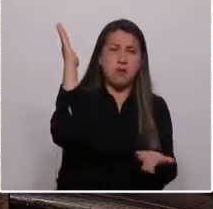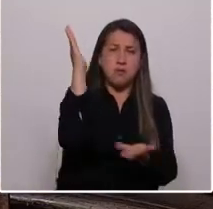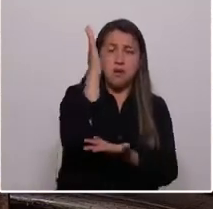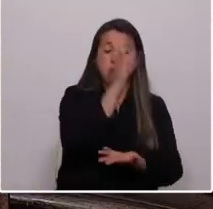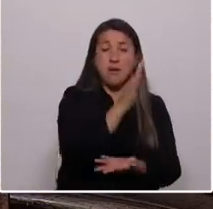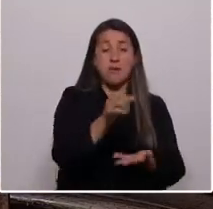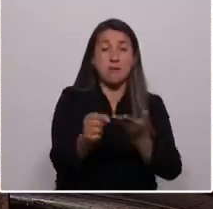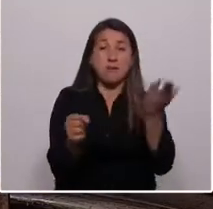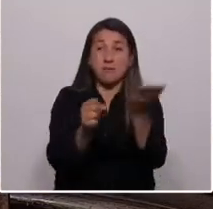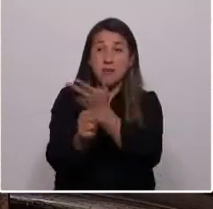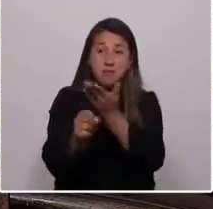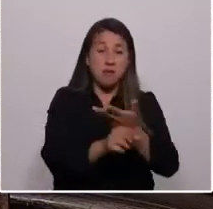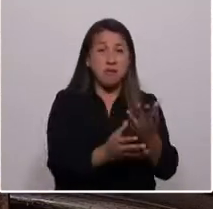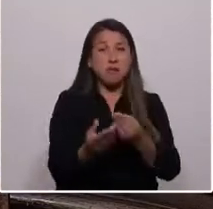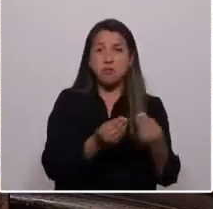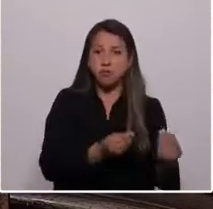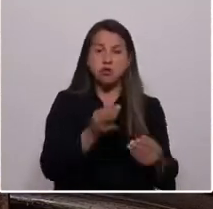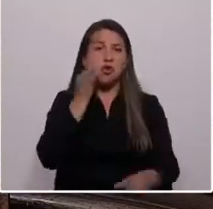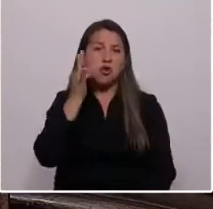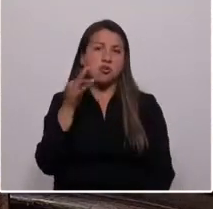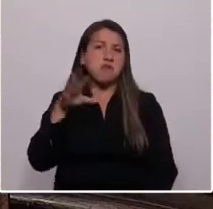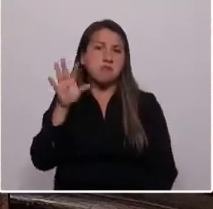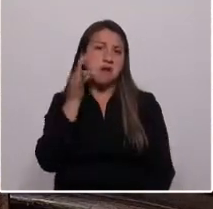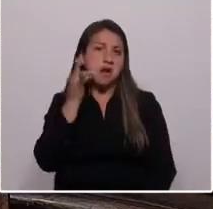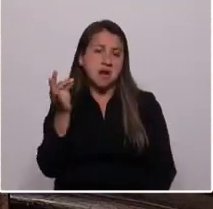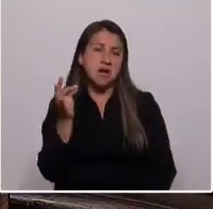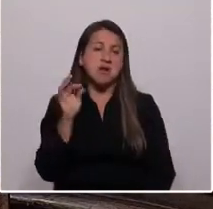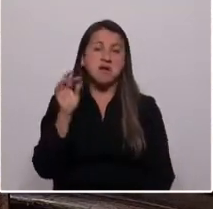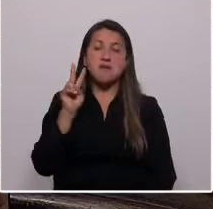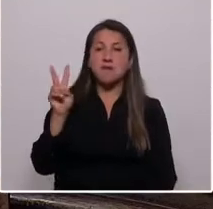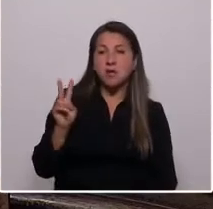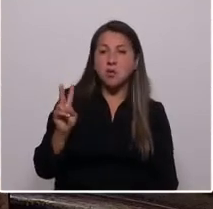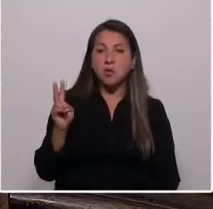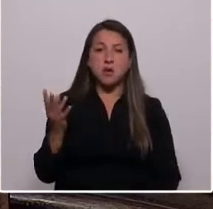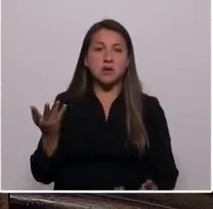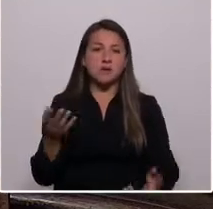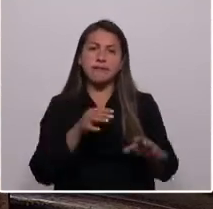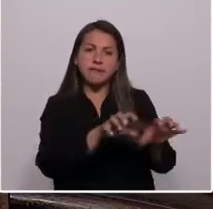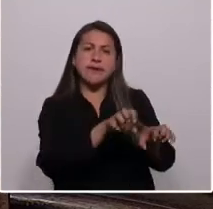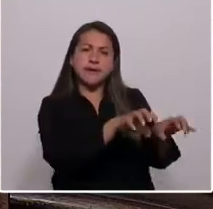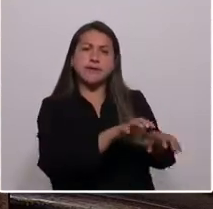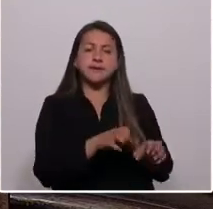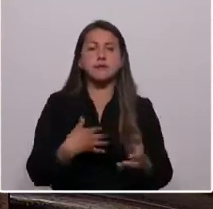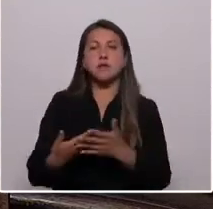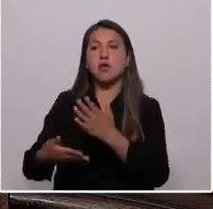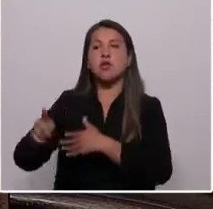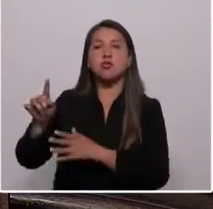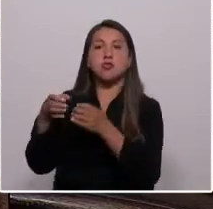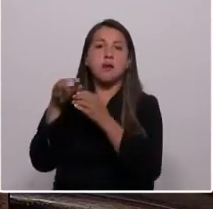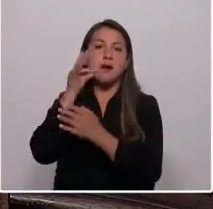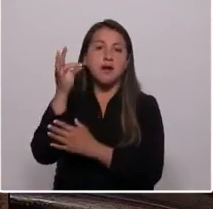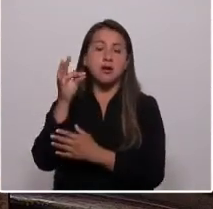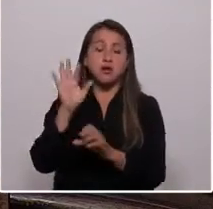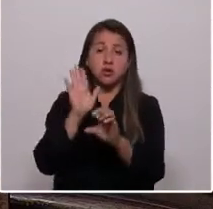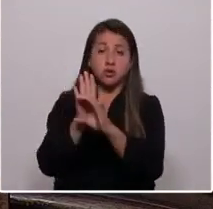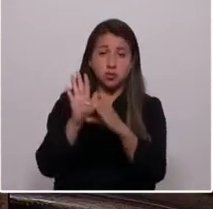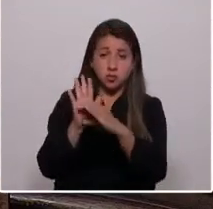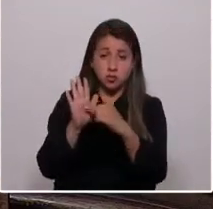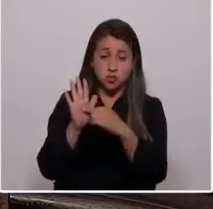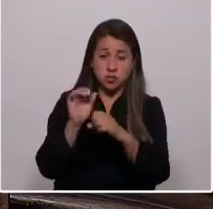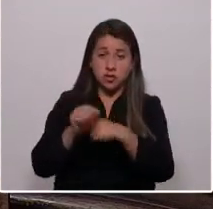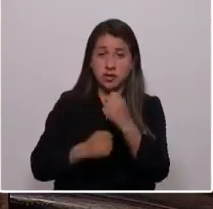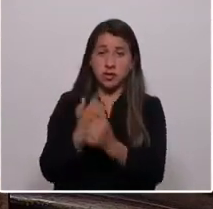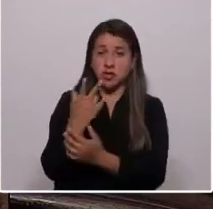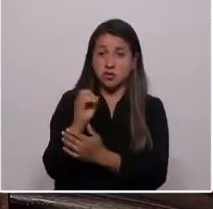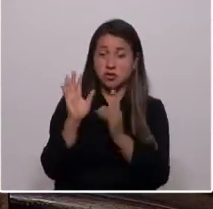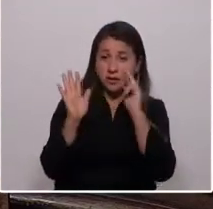pocos se hacen más ricos en las Condes, Vitacura y Loarnechea, sin importar el costo de aquello. La constitución del 80, como